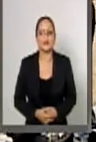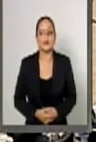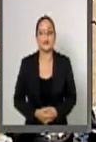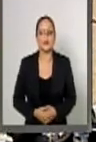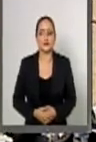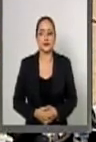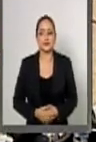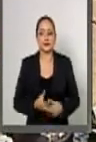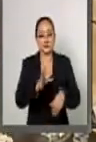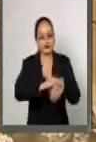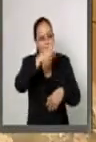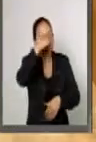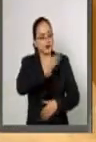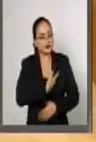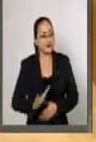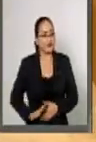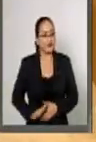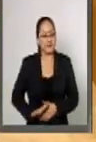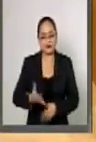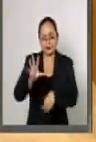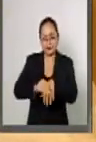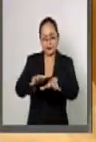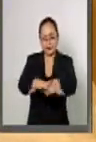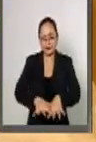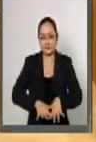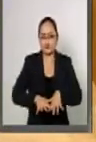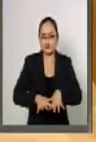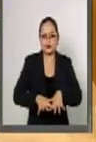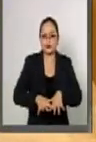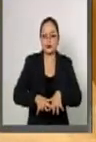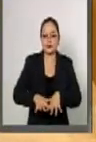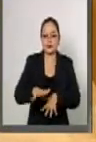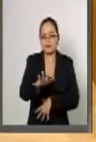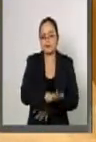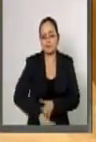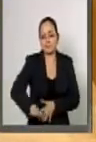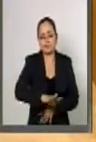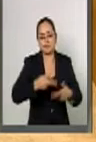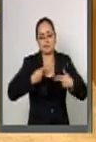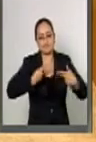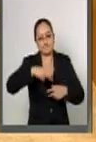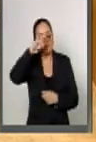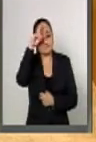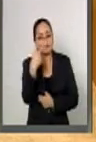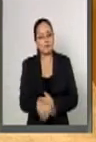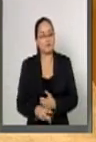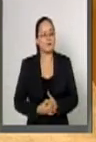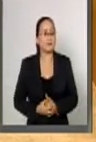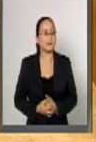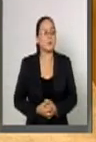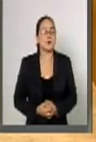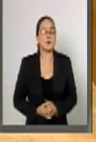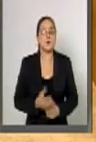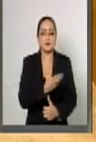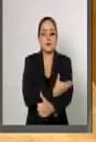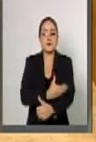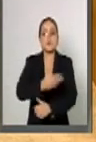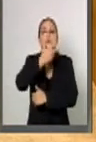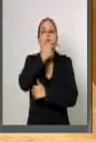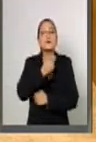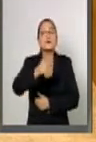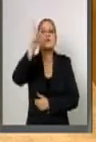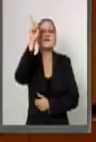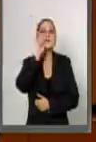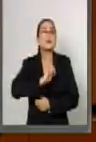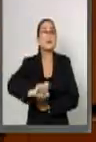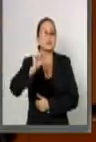Con su permiso, presidente, con avenida la sala, al pueblo de México, compañeras y compañeros senadores.